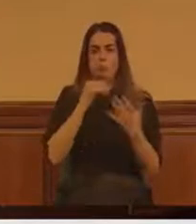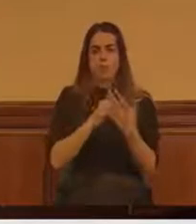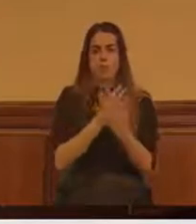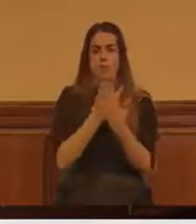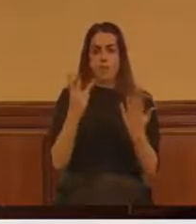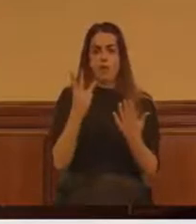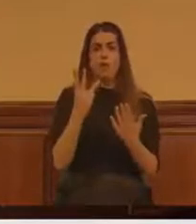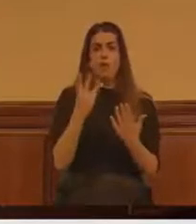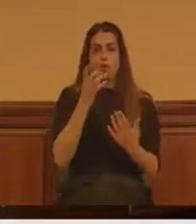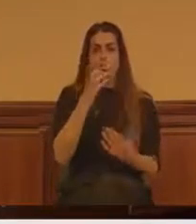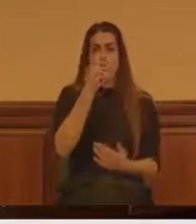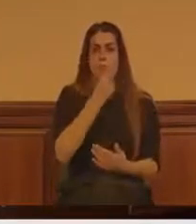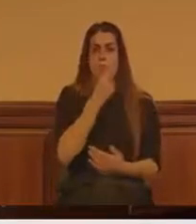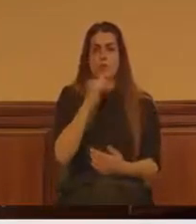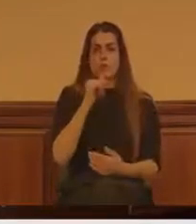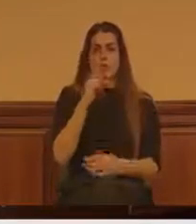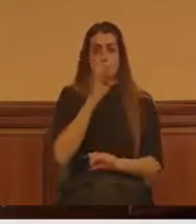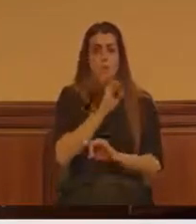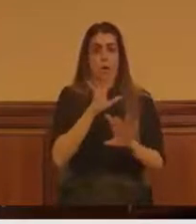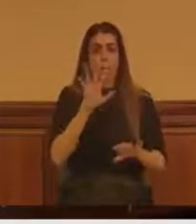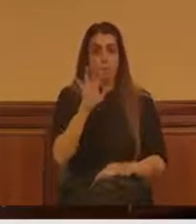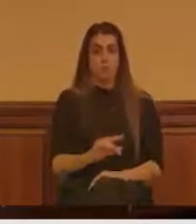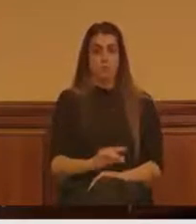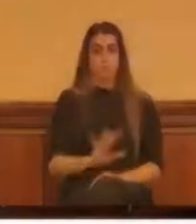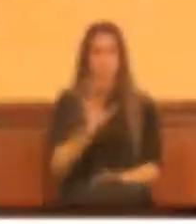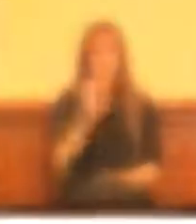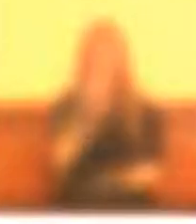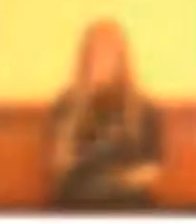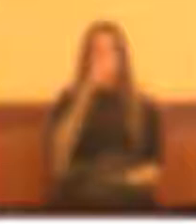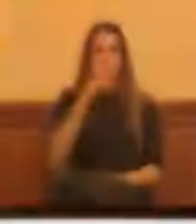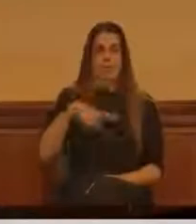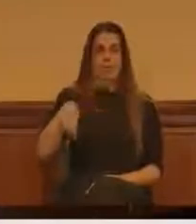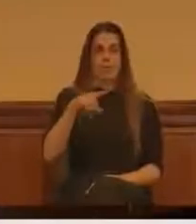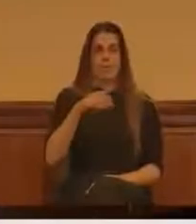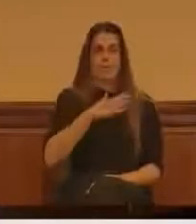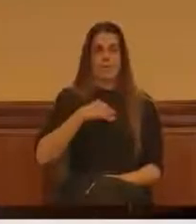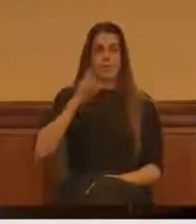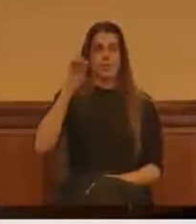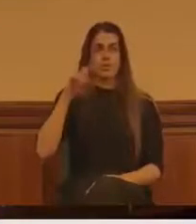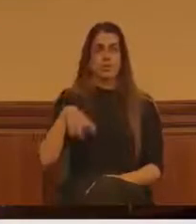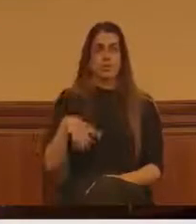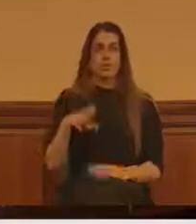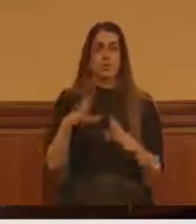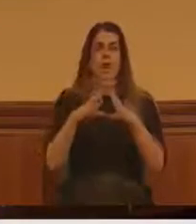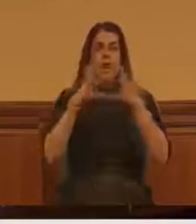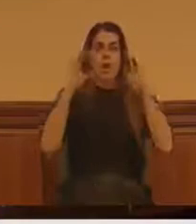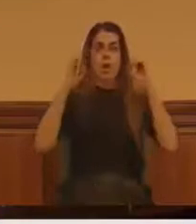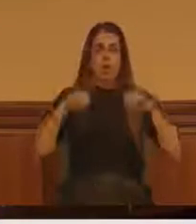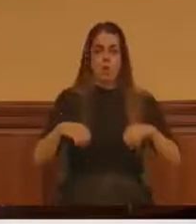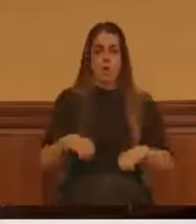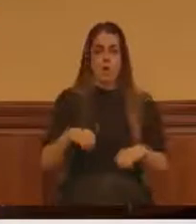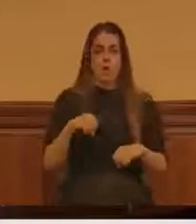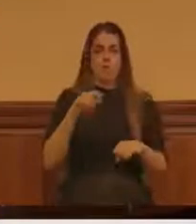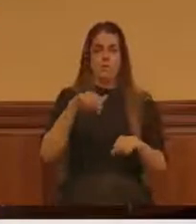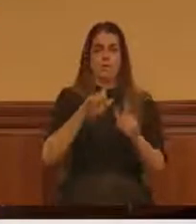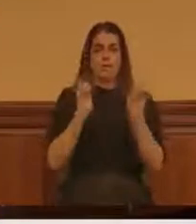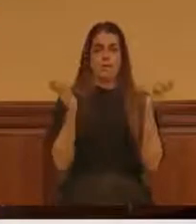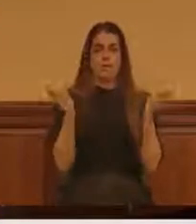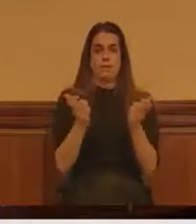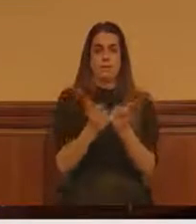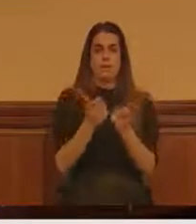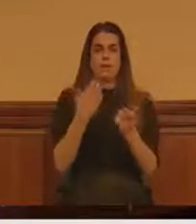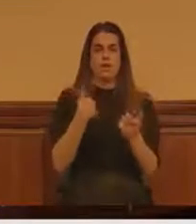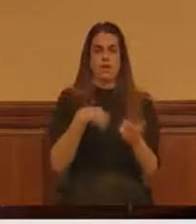Pues sí, señores, claro que sí, claro que sí. Y ya están tardando. Los acuerdos que se adoptaron en este pleno hace justo